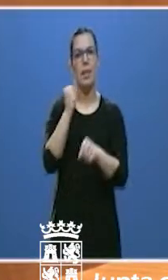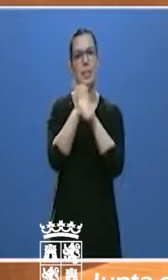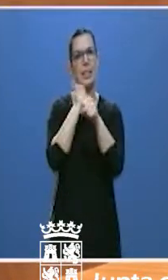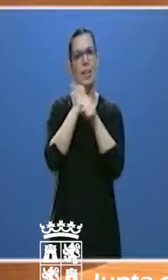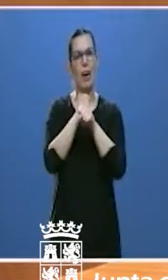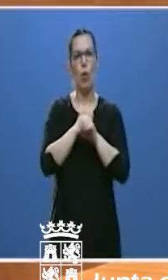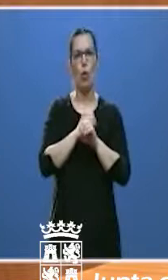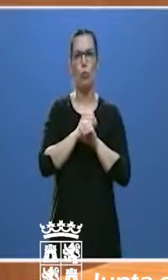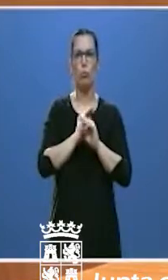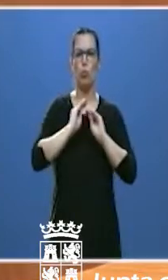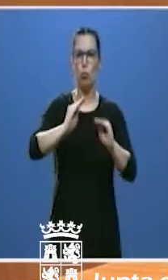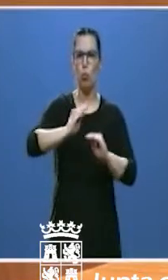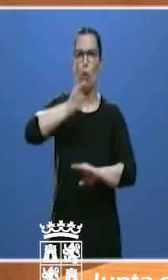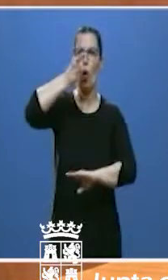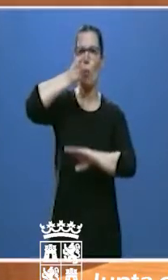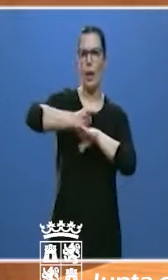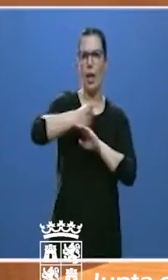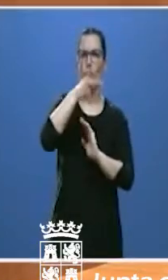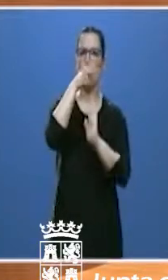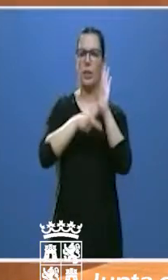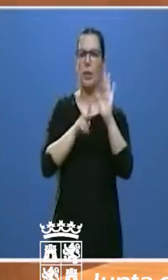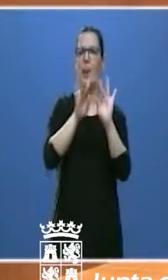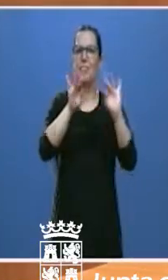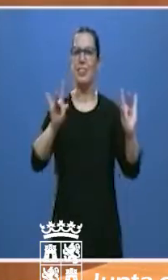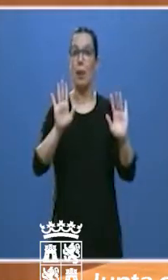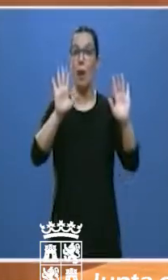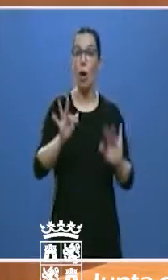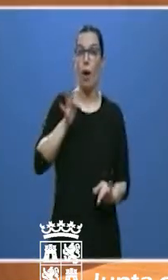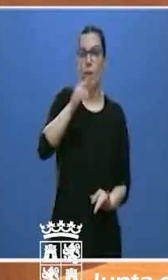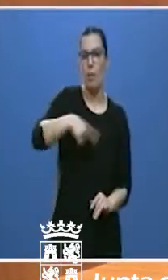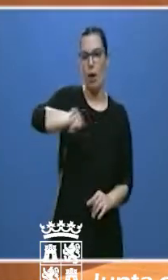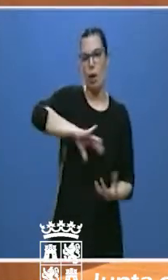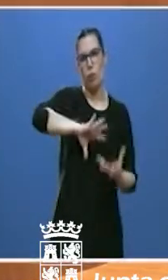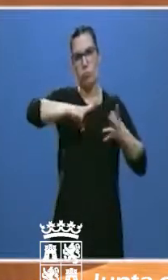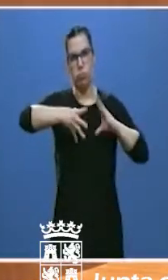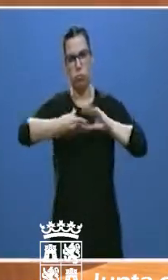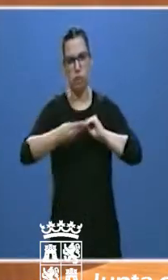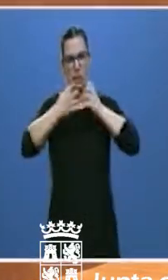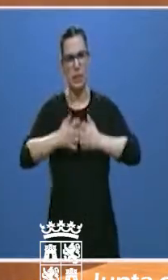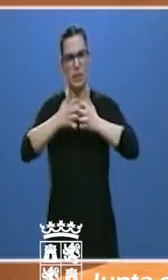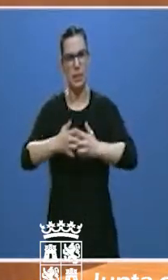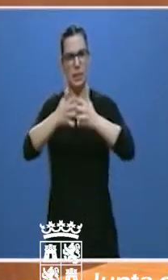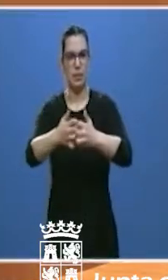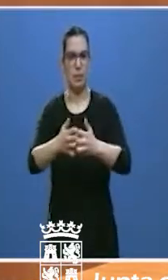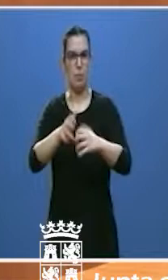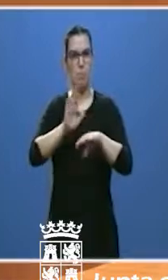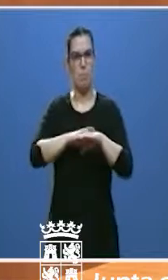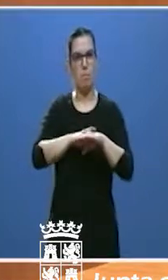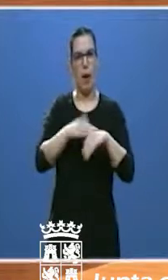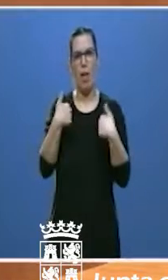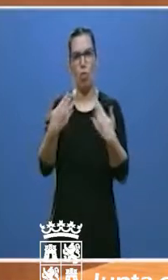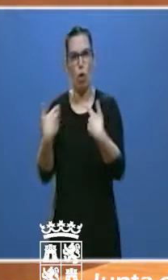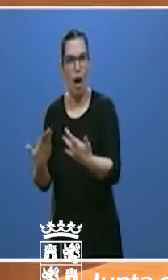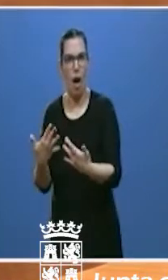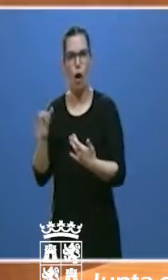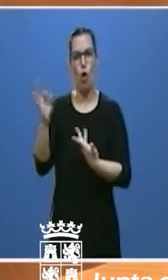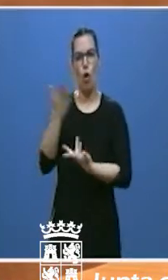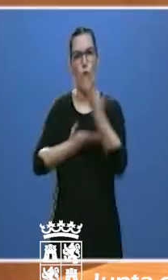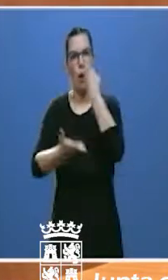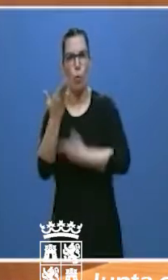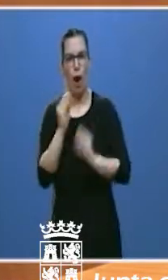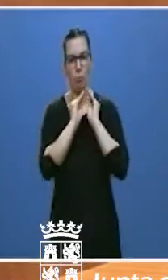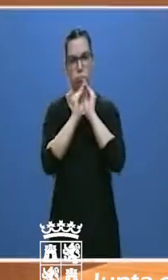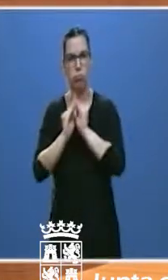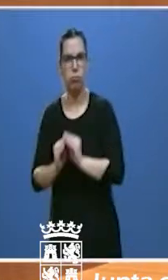han hecho un esfuerzo para adaptar su producción en función de esta crisis o están realizando donaciones de manera